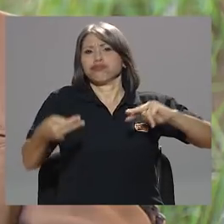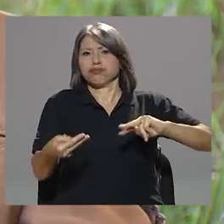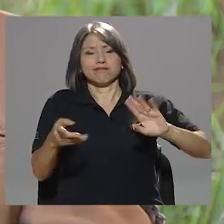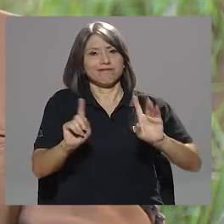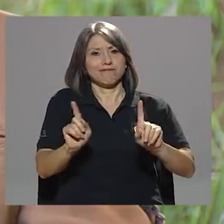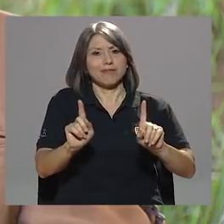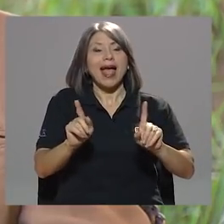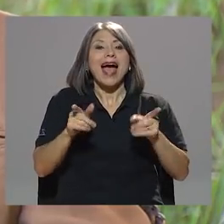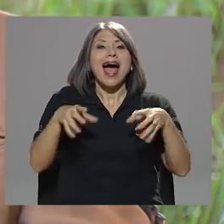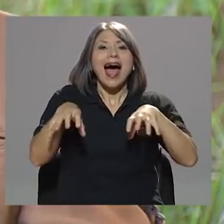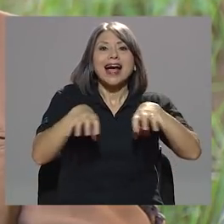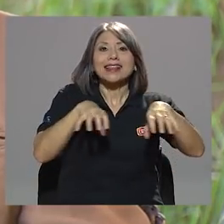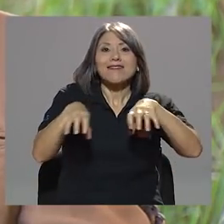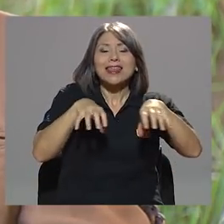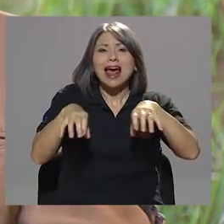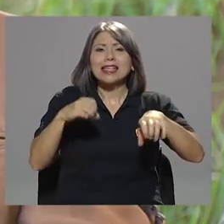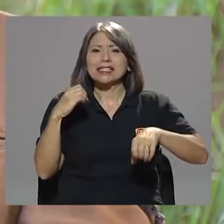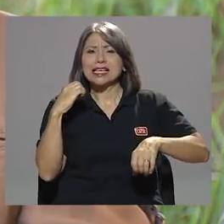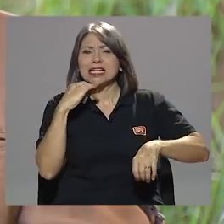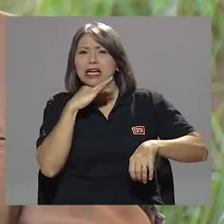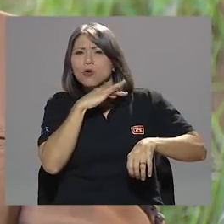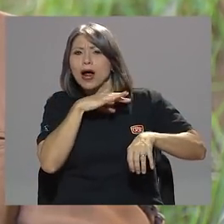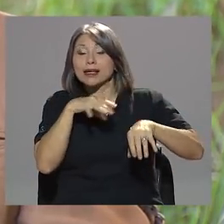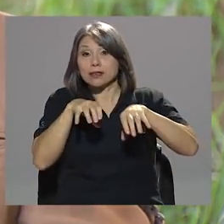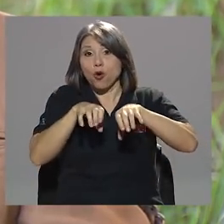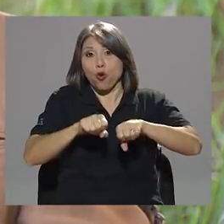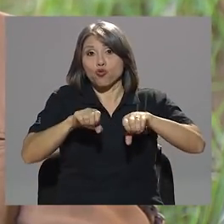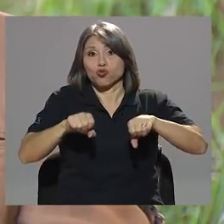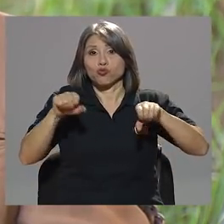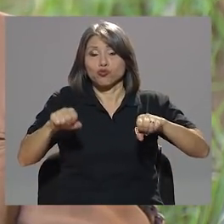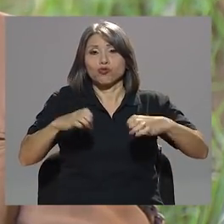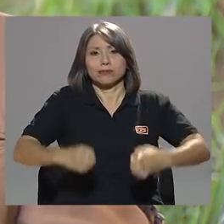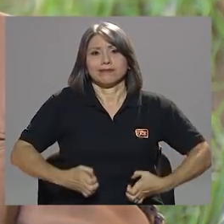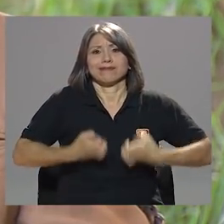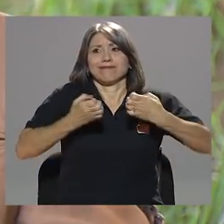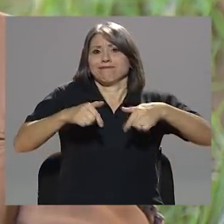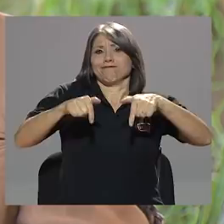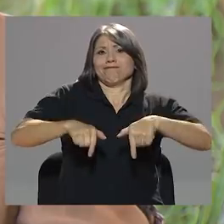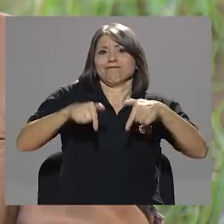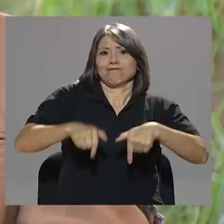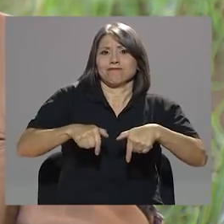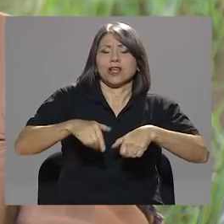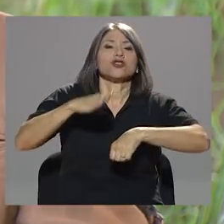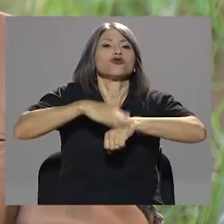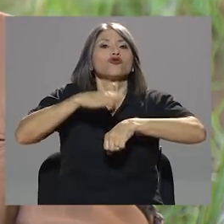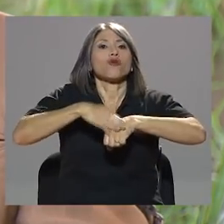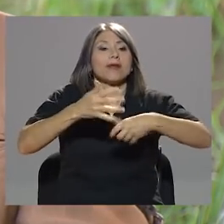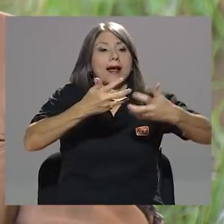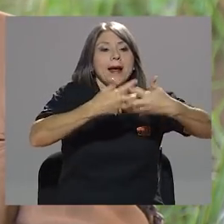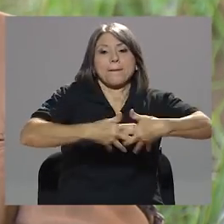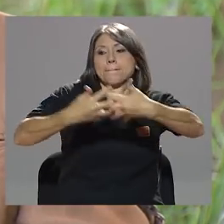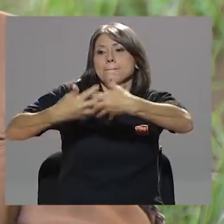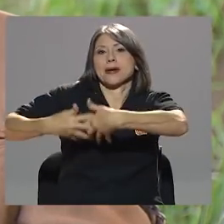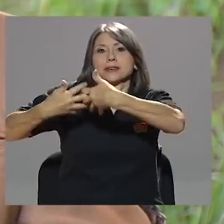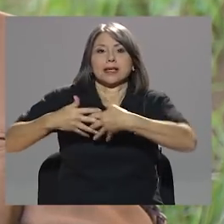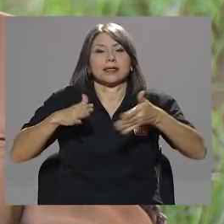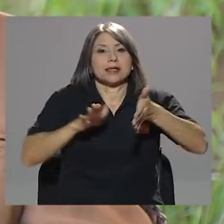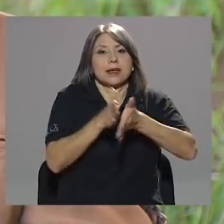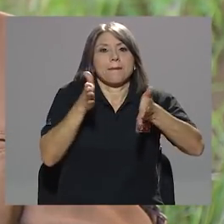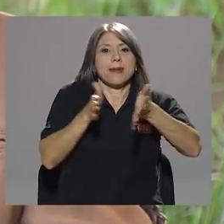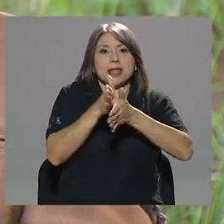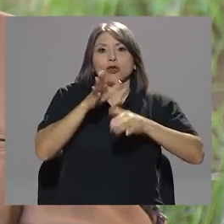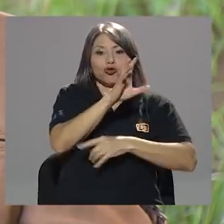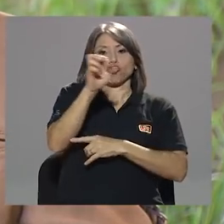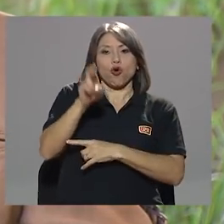Las actividades irregulares y la corrupción que existe es en cuanto a las cementeras nacionales, el